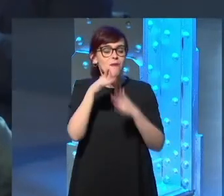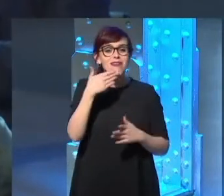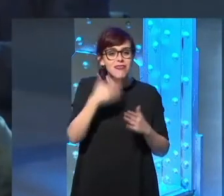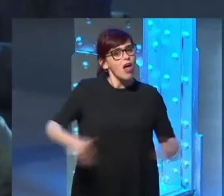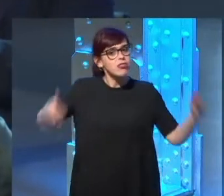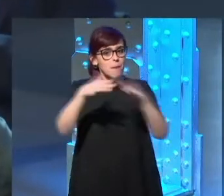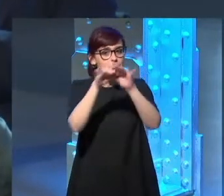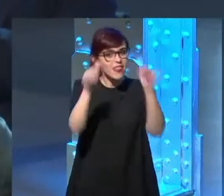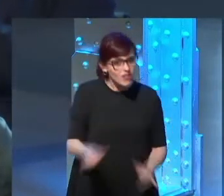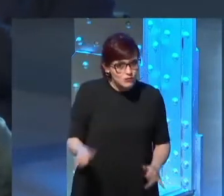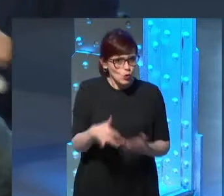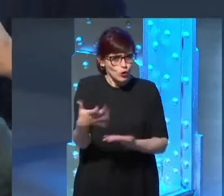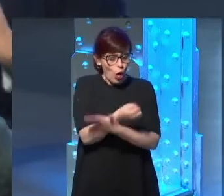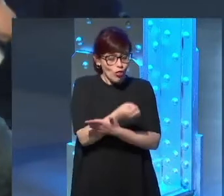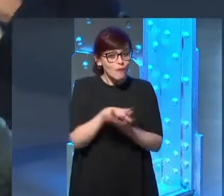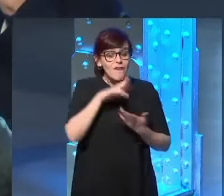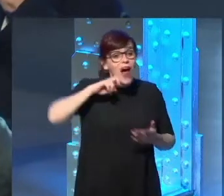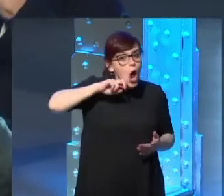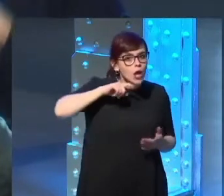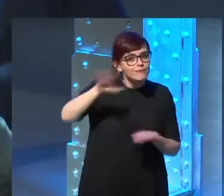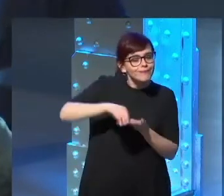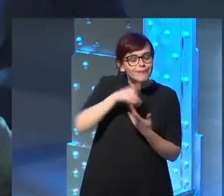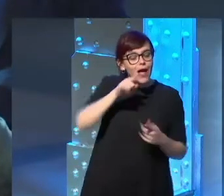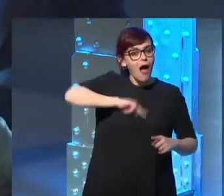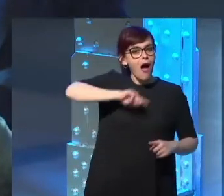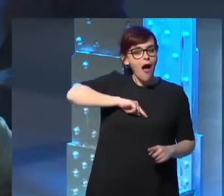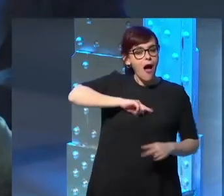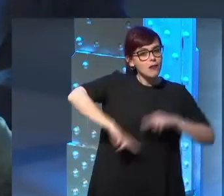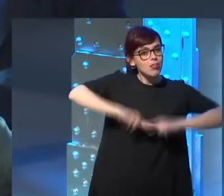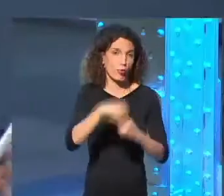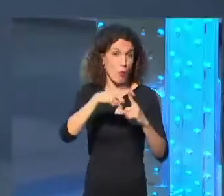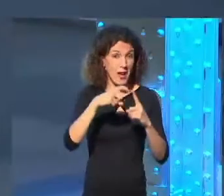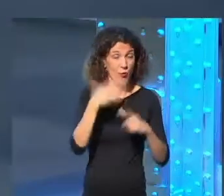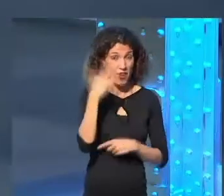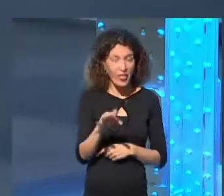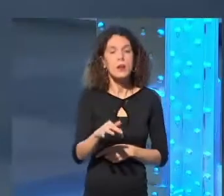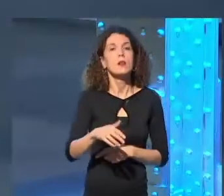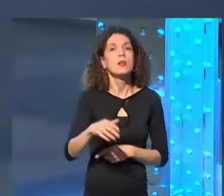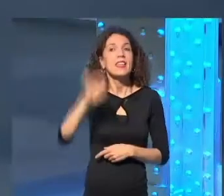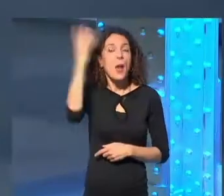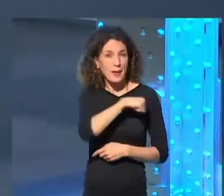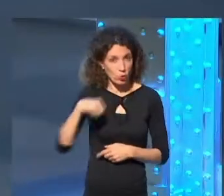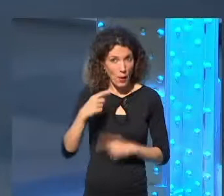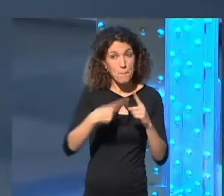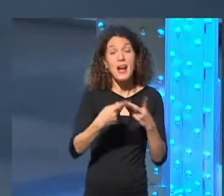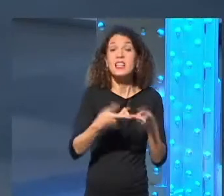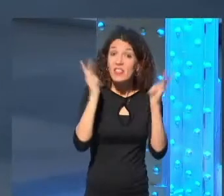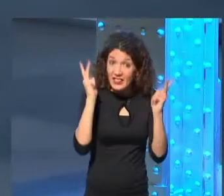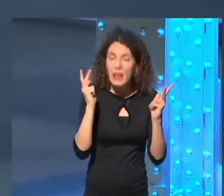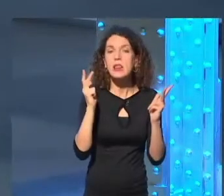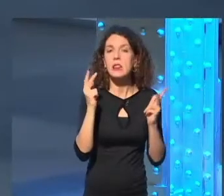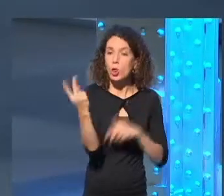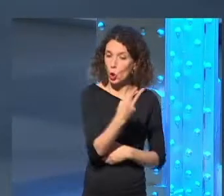edad, el pacifismo. Es decir, todos esos son valores que nacen en aquel momento. La idea personal y la idea de la libertad,